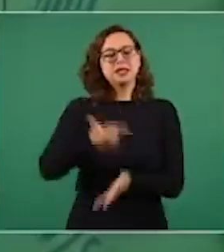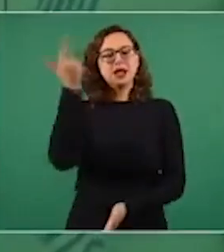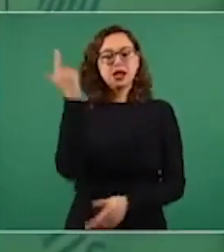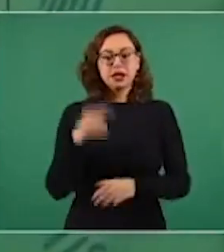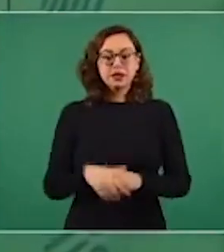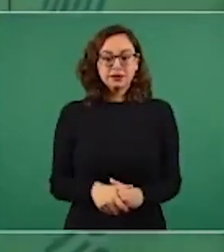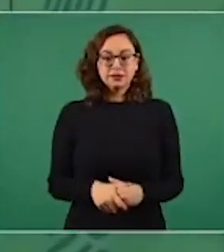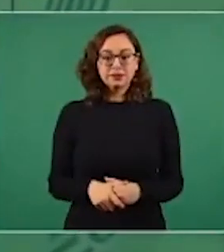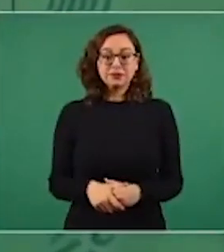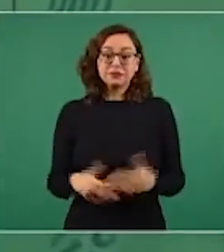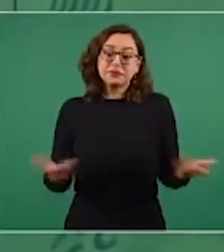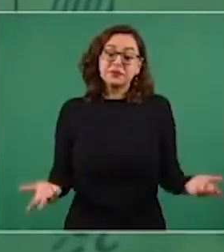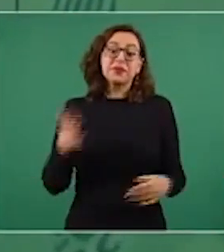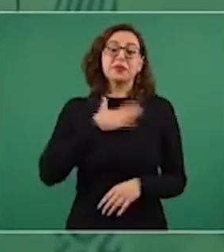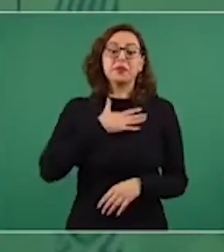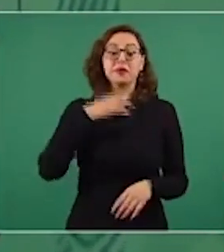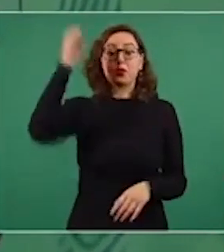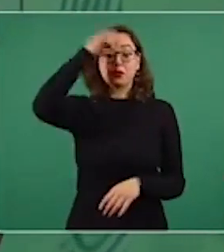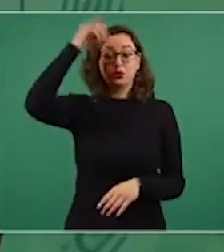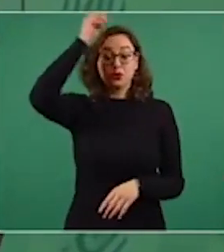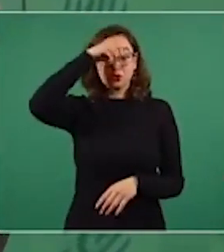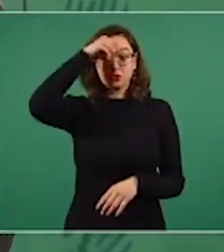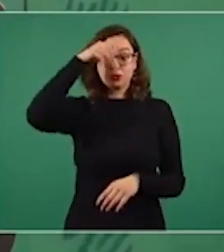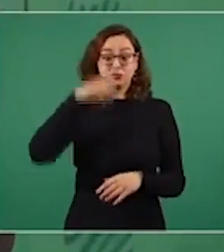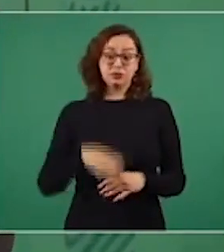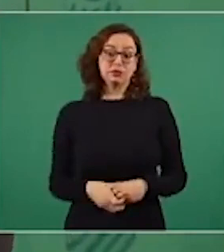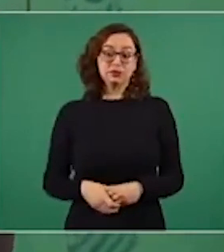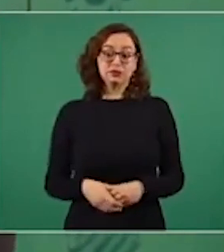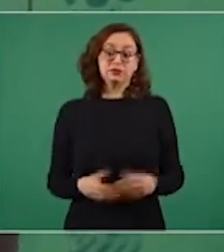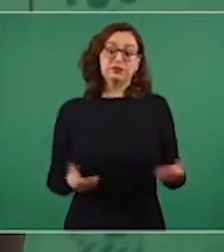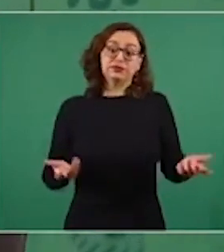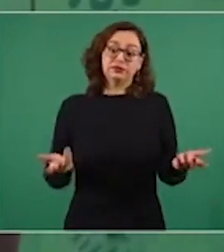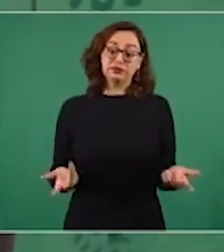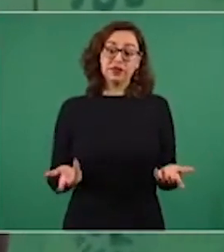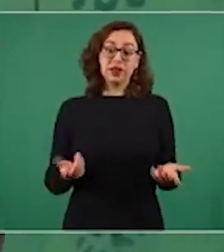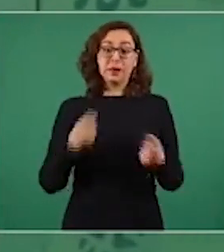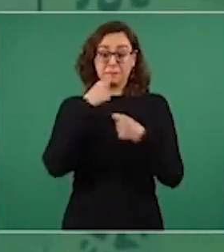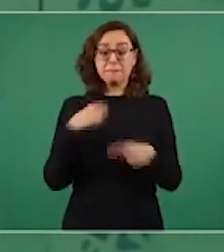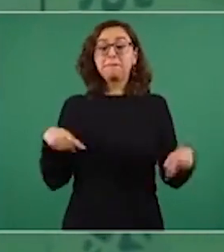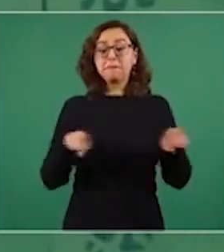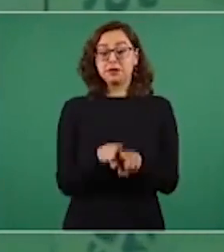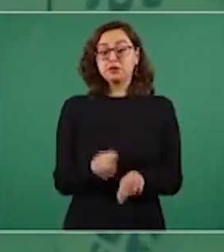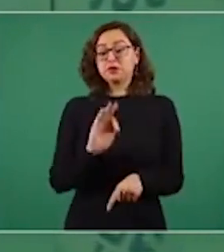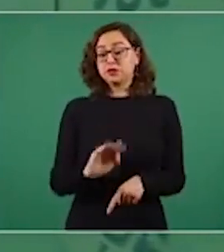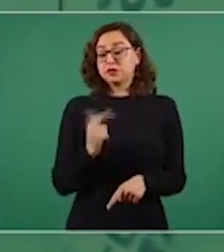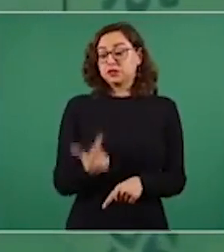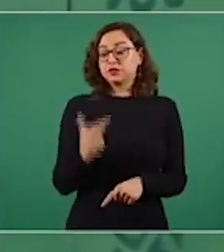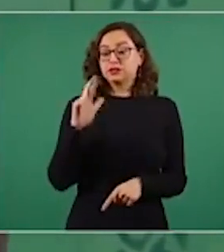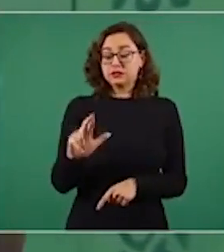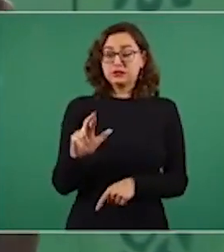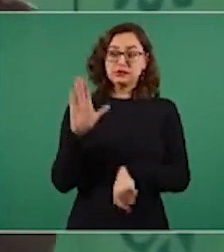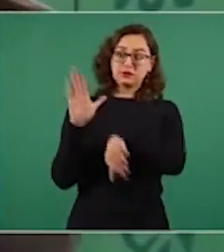Eso es lo que yo puedo opinar y pedirle también a la Fiscalía General de la República,